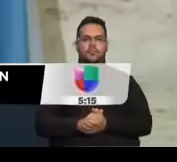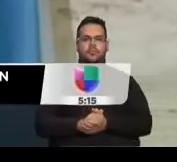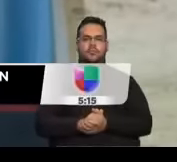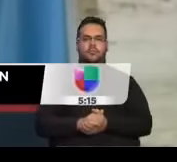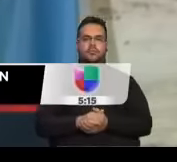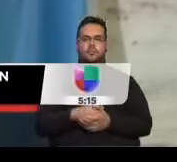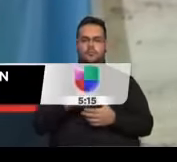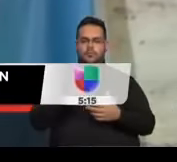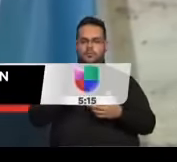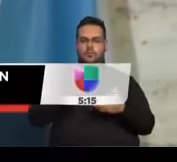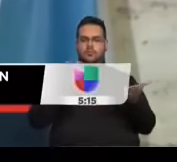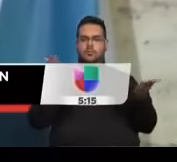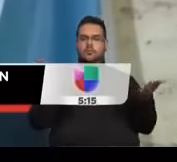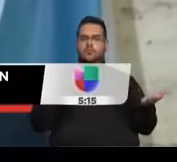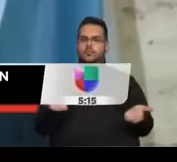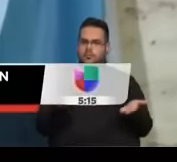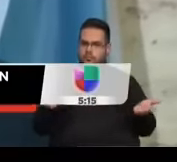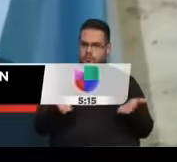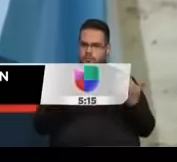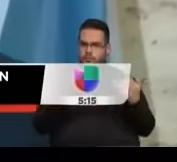Frankie González y Meilina Andújar.